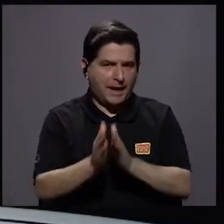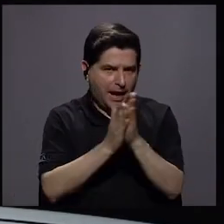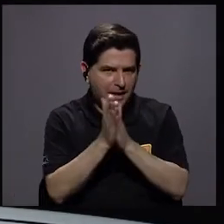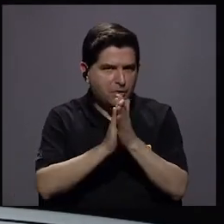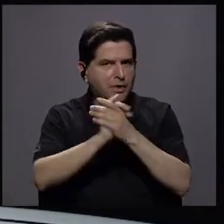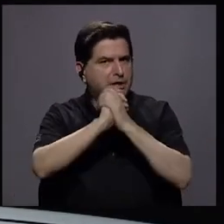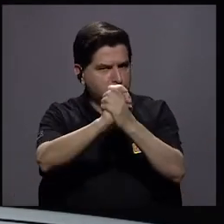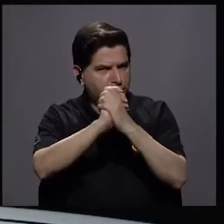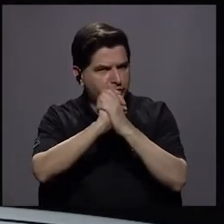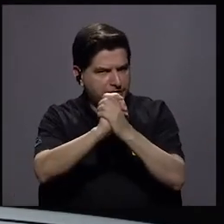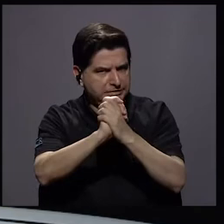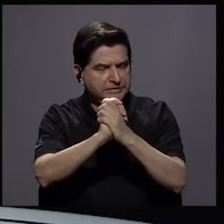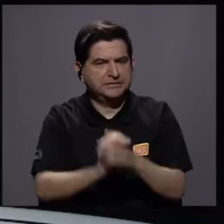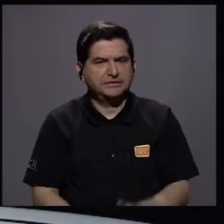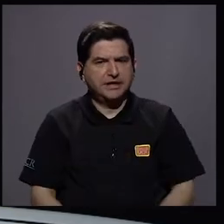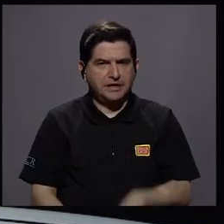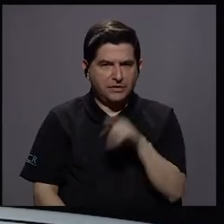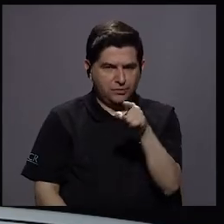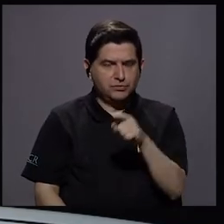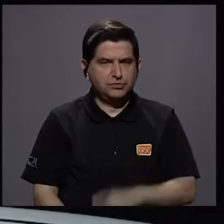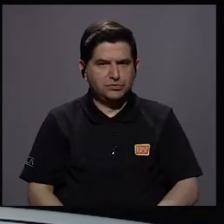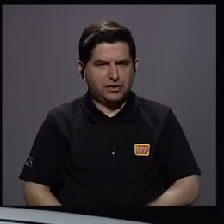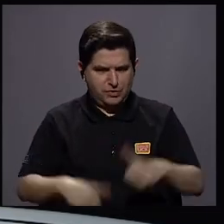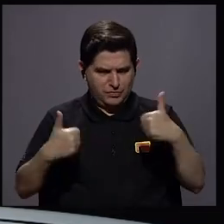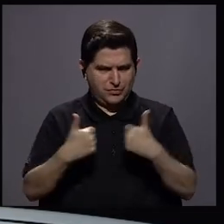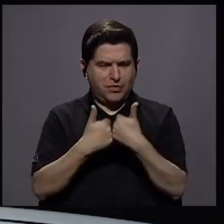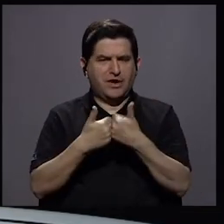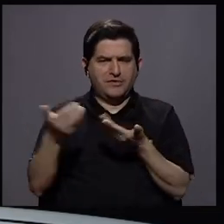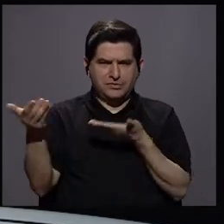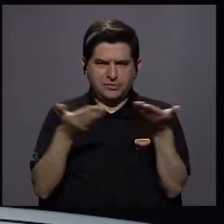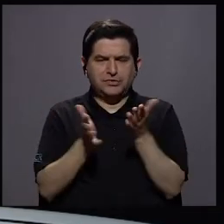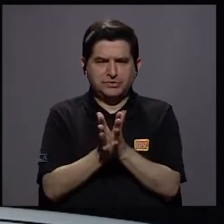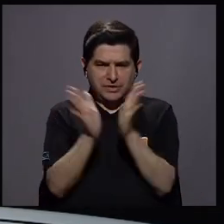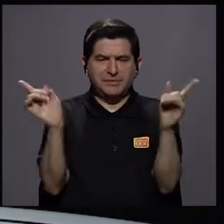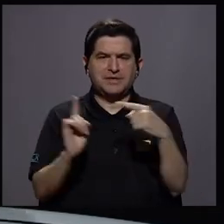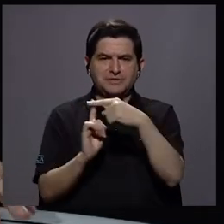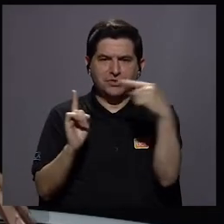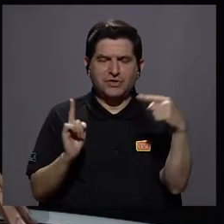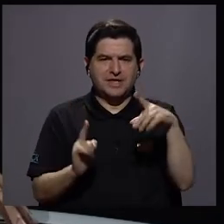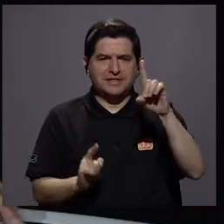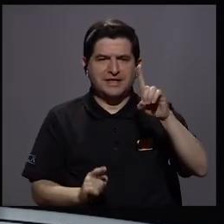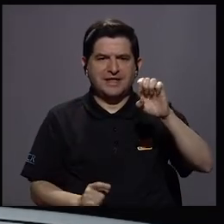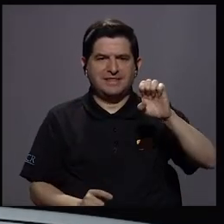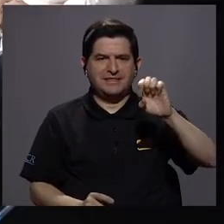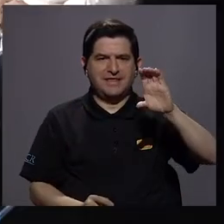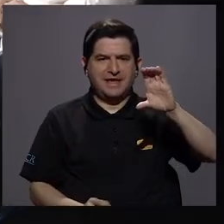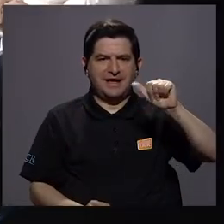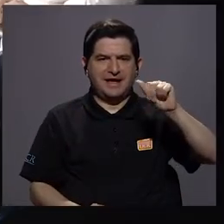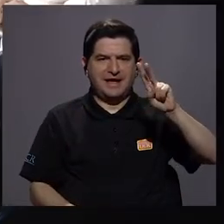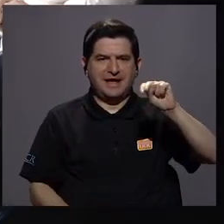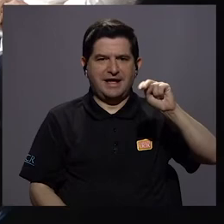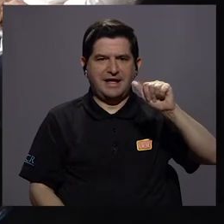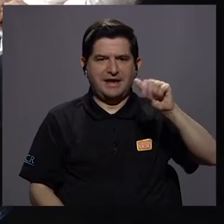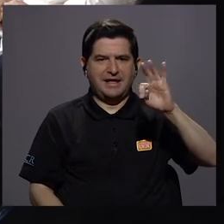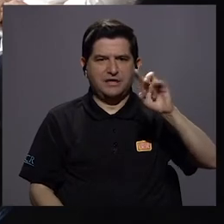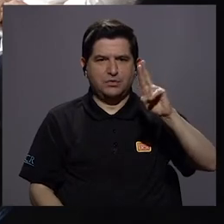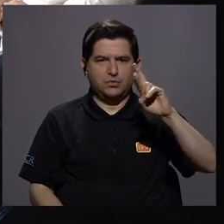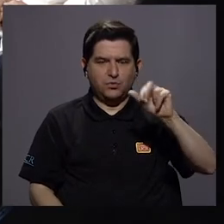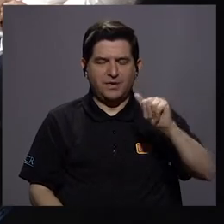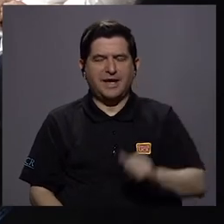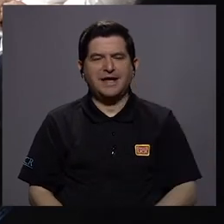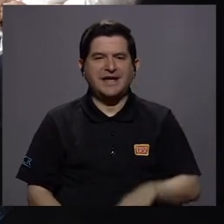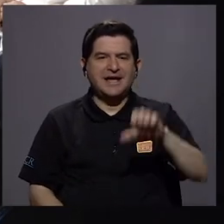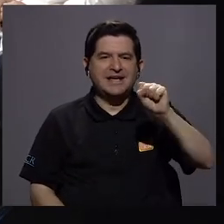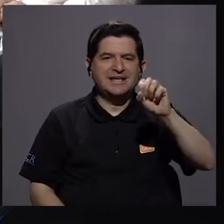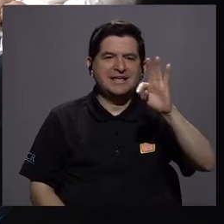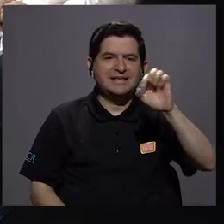felicitarla porque recientemente está con el gran reto de hacer servicio público también desde la decanatura. Doña Rosaura, las STEM son